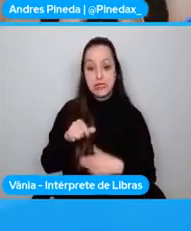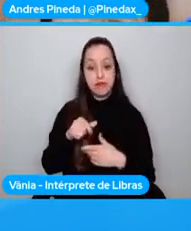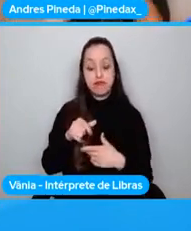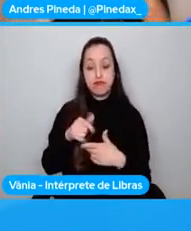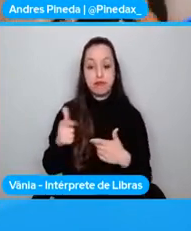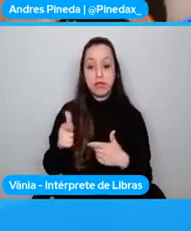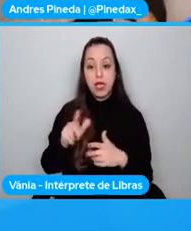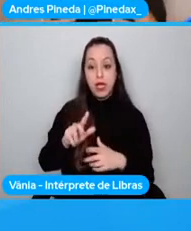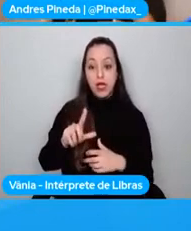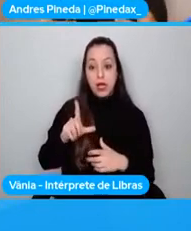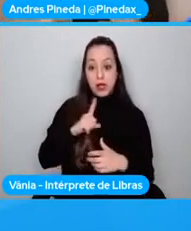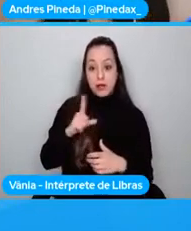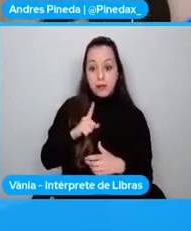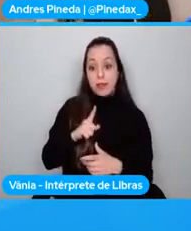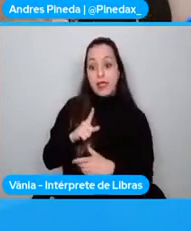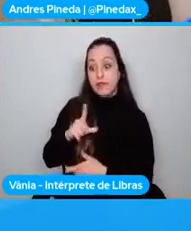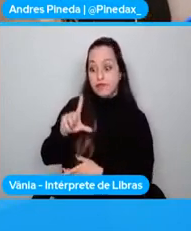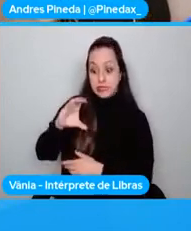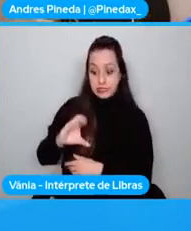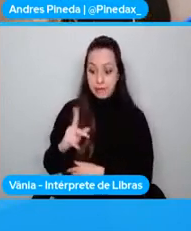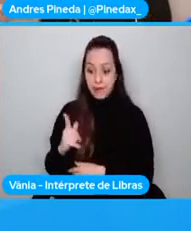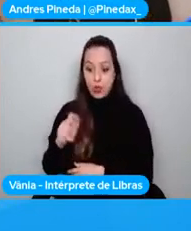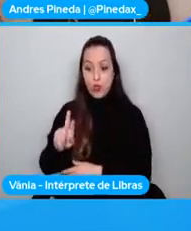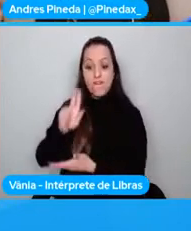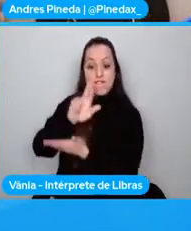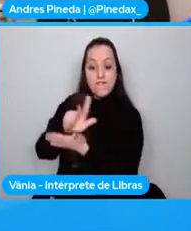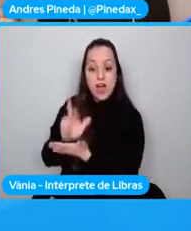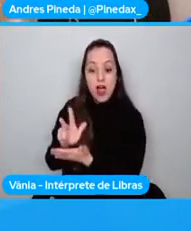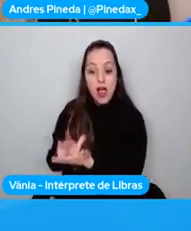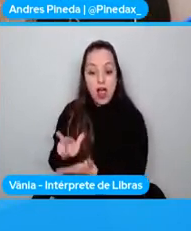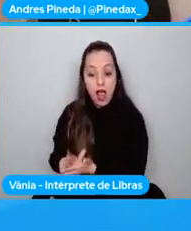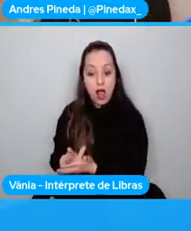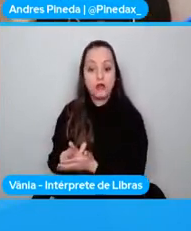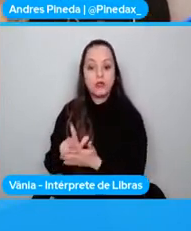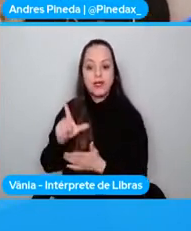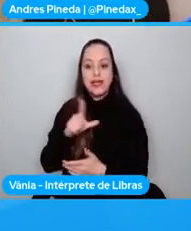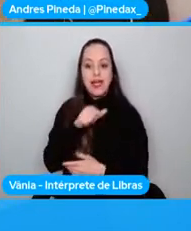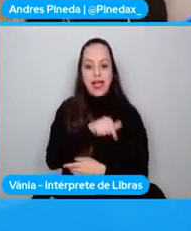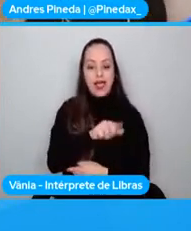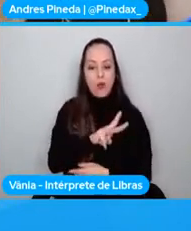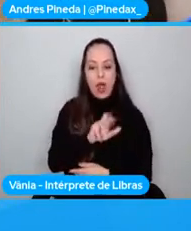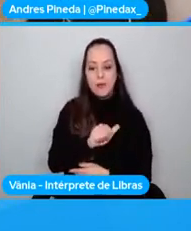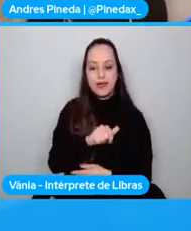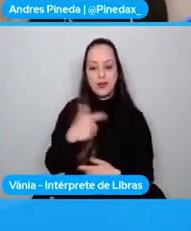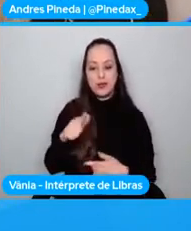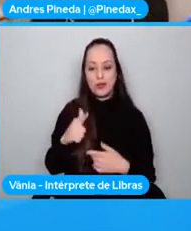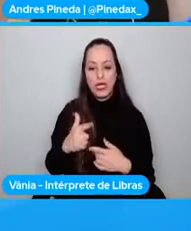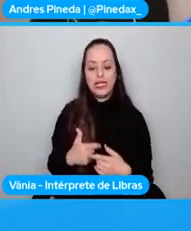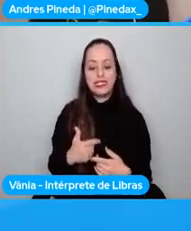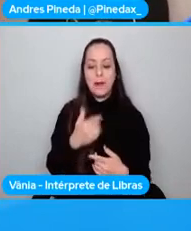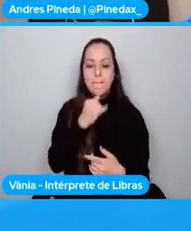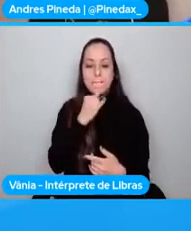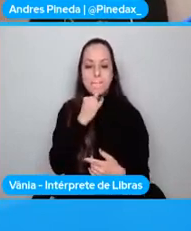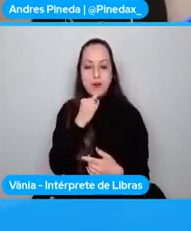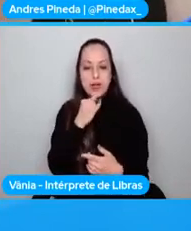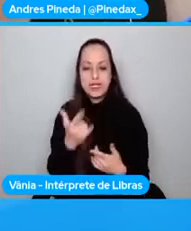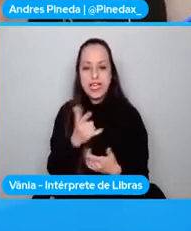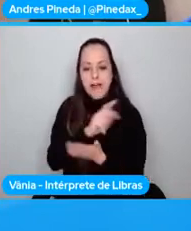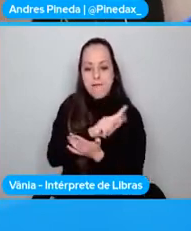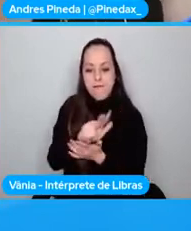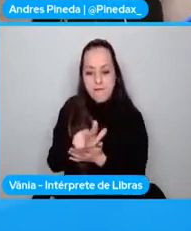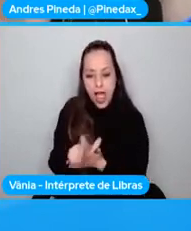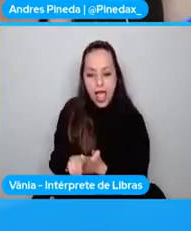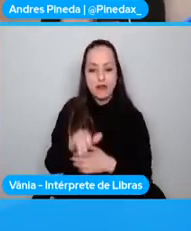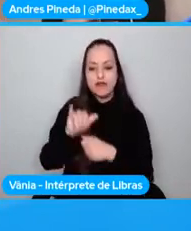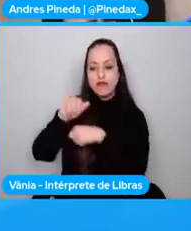CPU con diferentes cores, esa aplicación puede tener acceso a ser multicore. O multiproceso, o